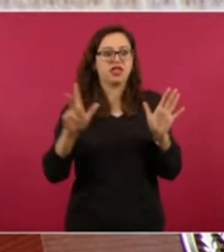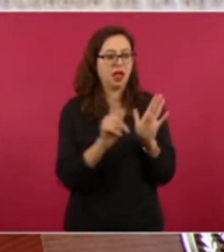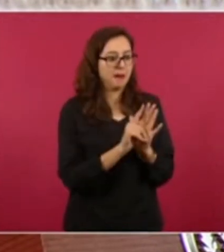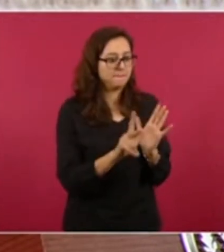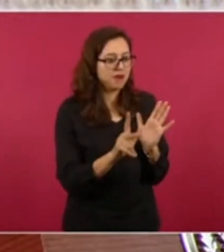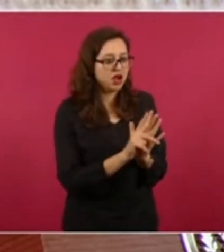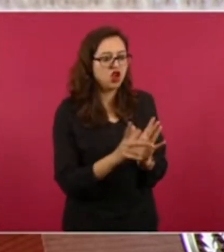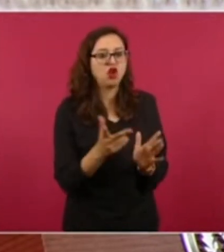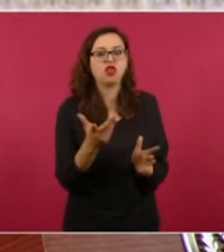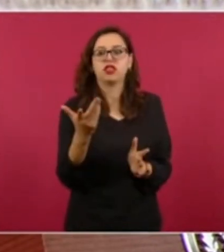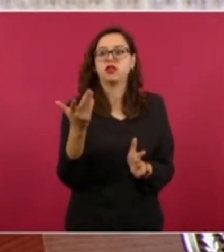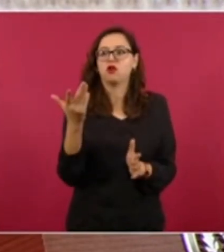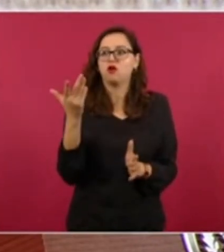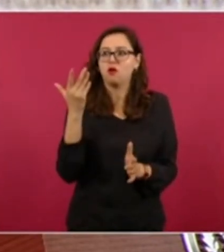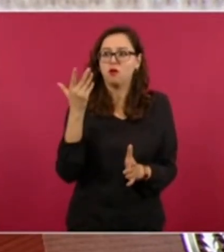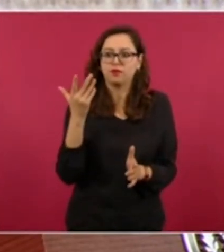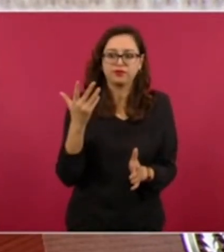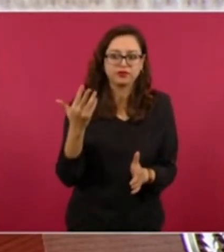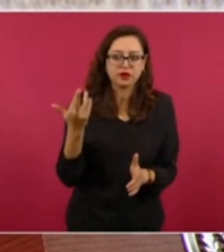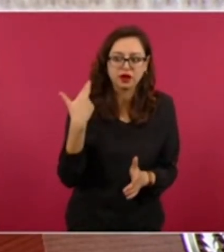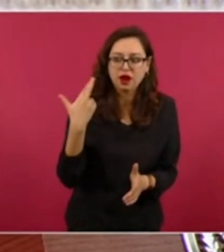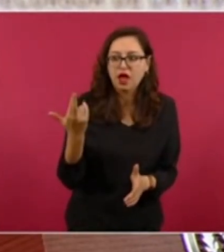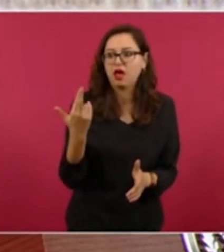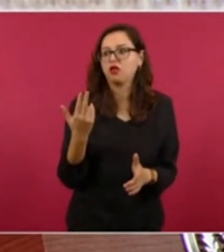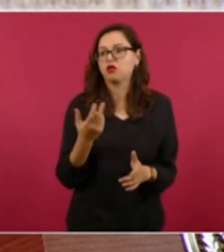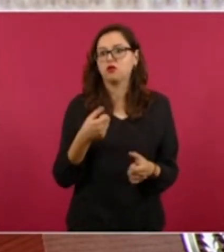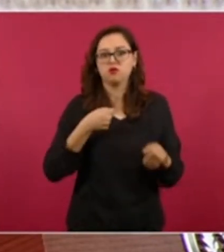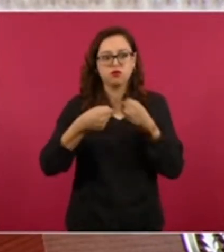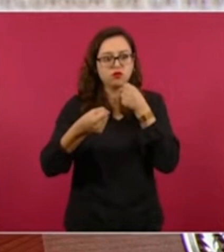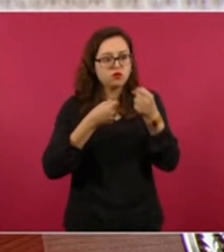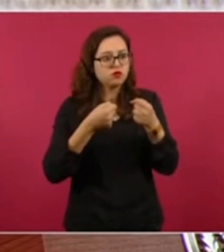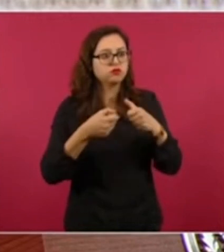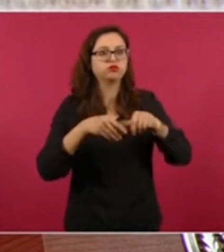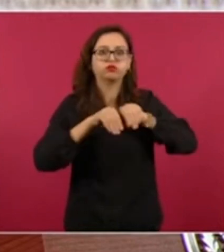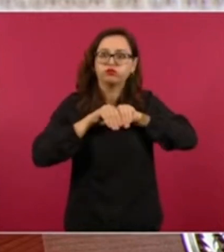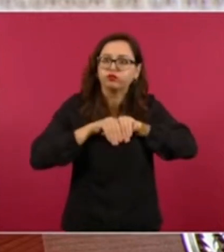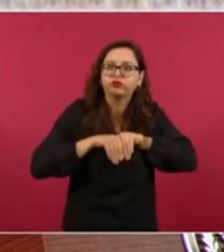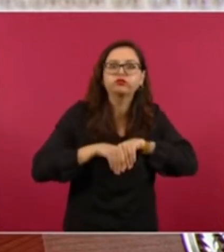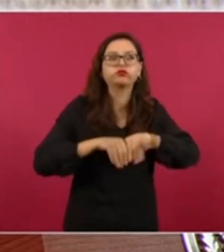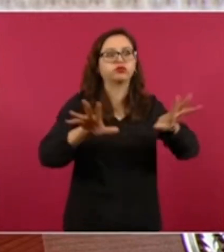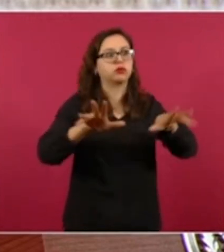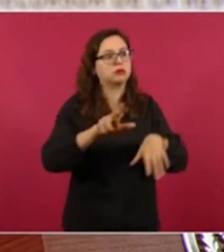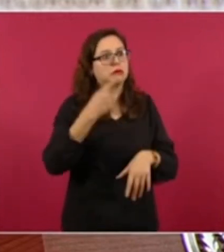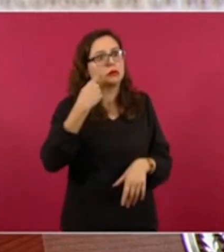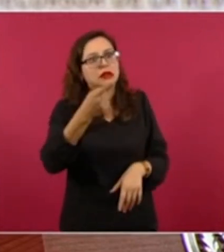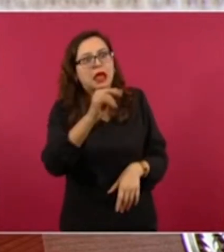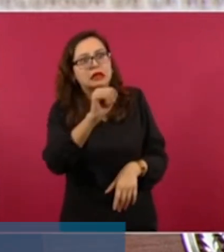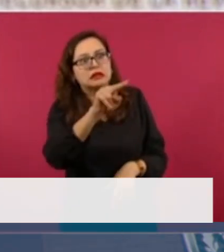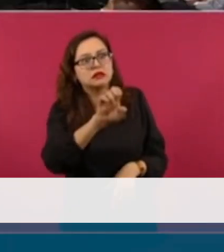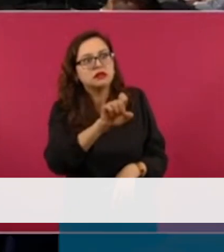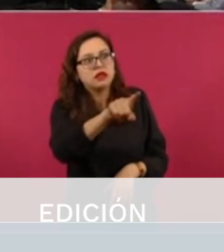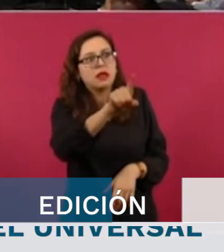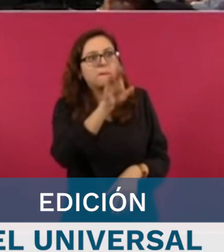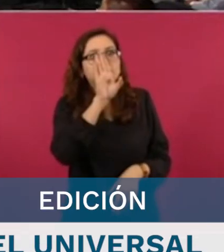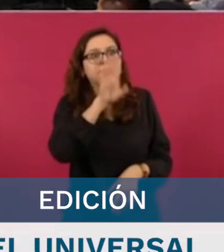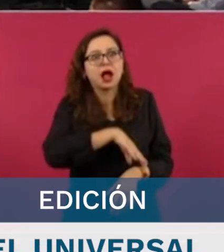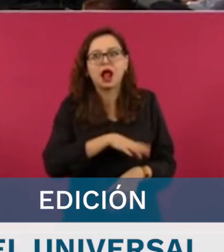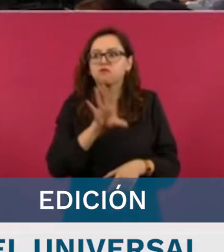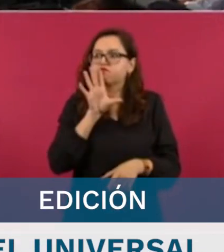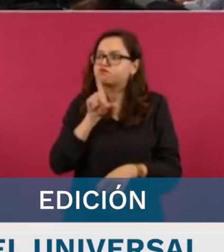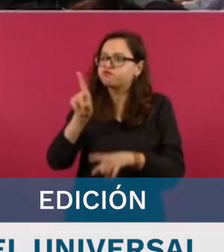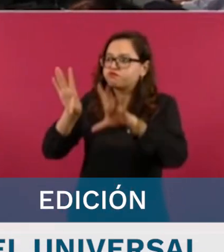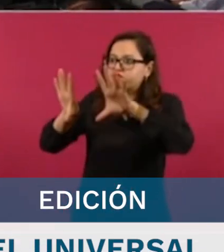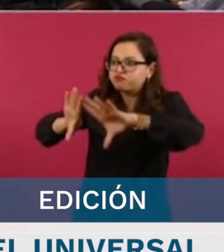ni Face hizo eso o el Twitter, lo han hecho.